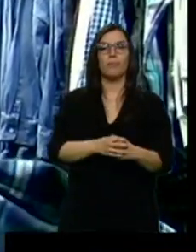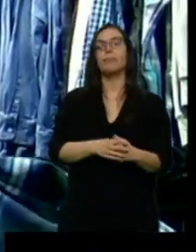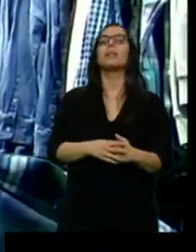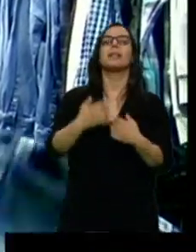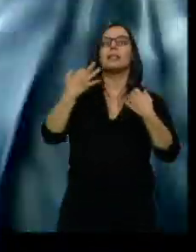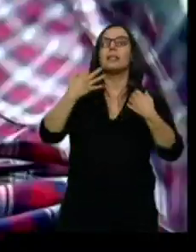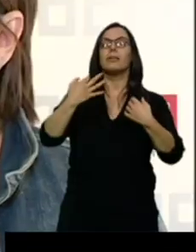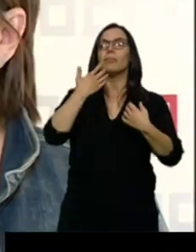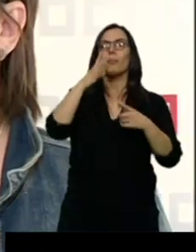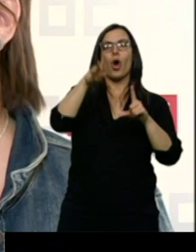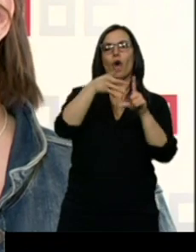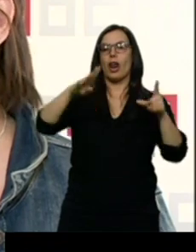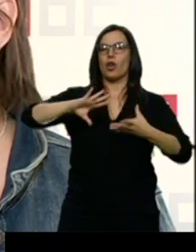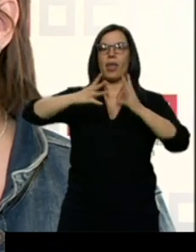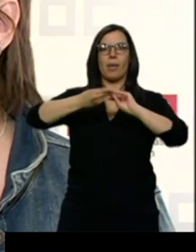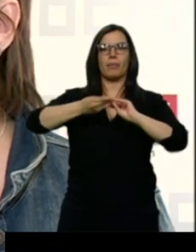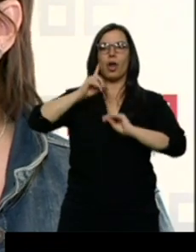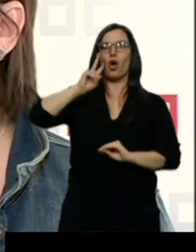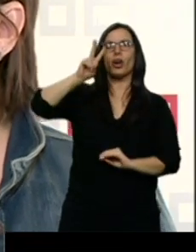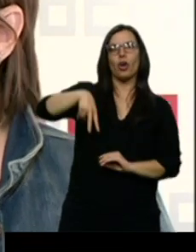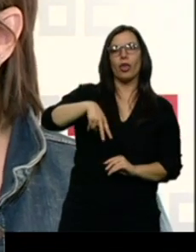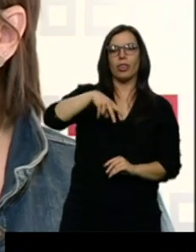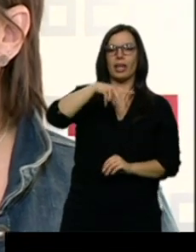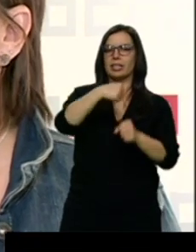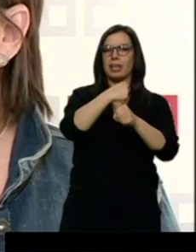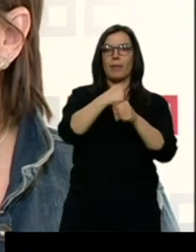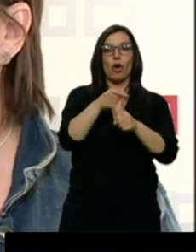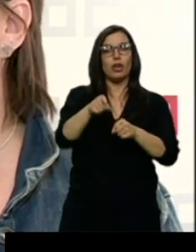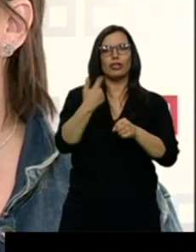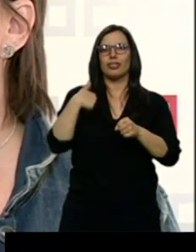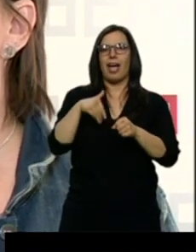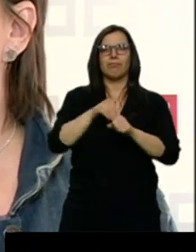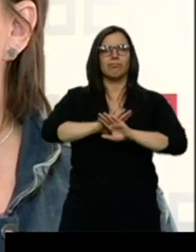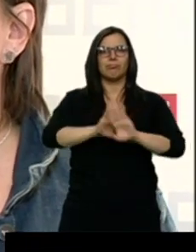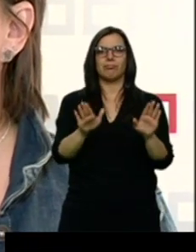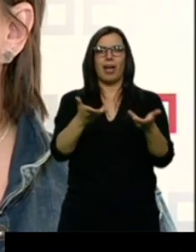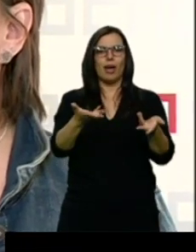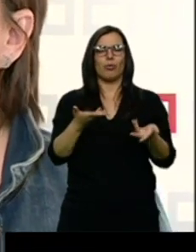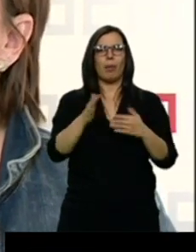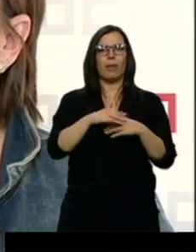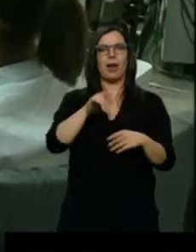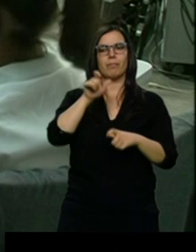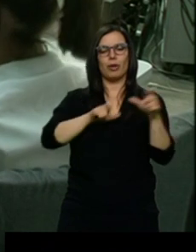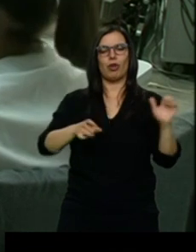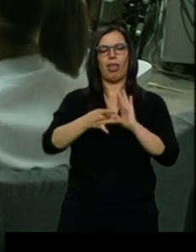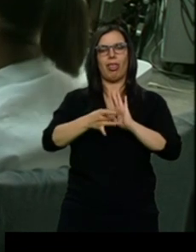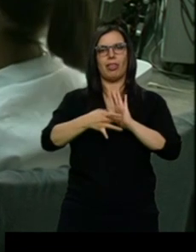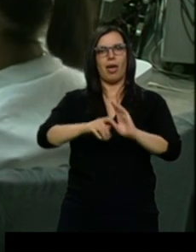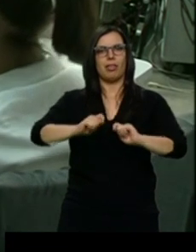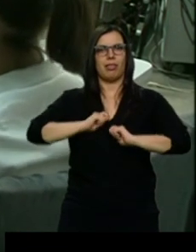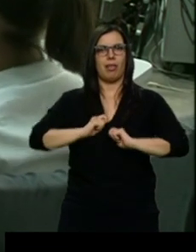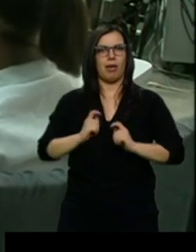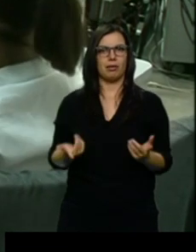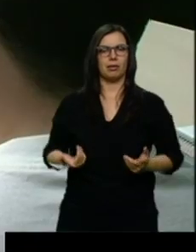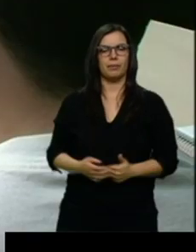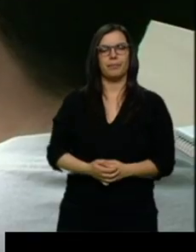horario y un reconocimiento hacia el trabajo que haces, eso ya ayuda a que haya una calidad de vida laboral mucho mejor. Estiman